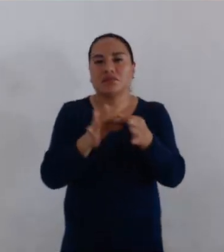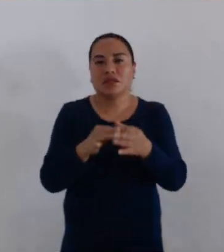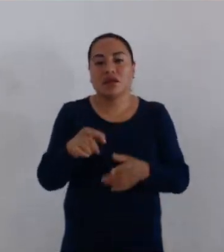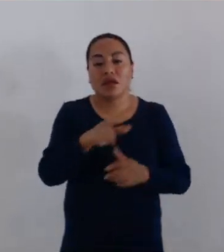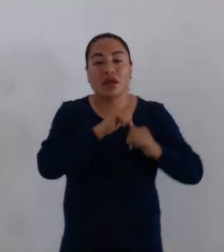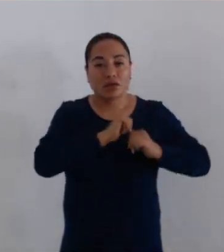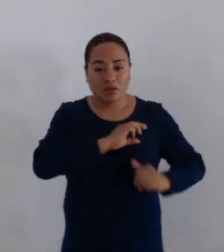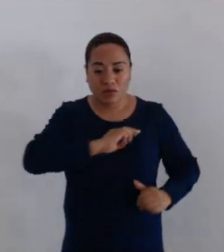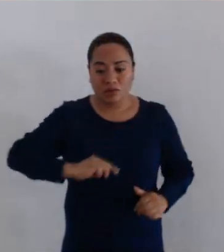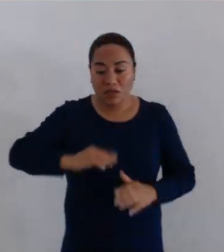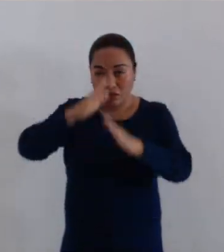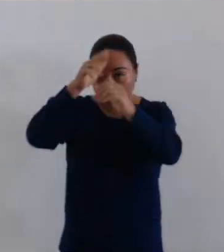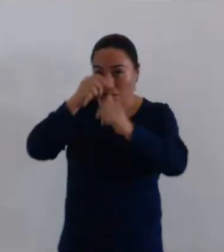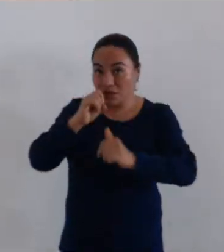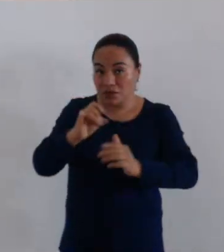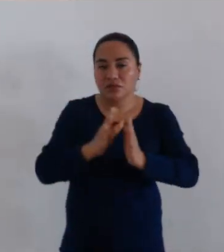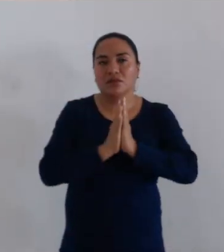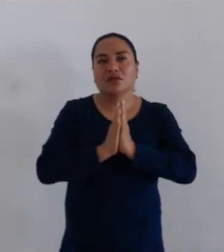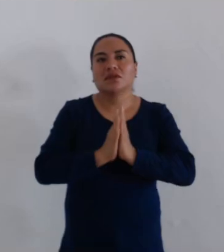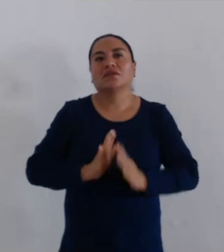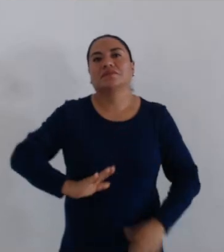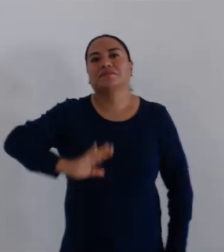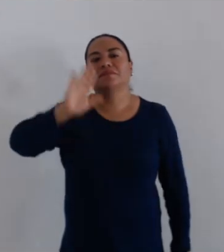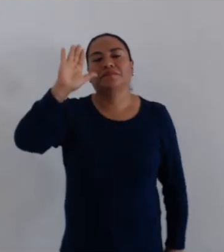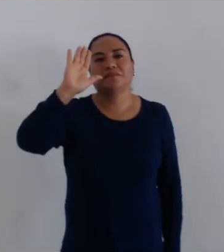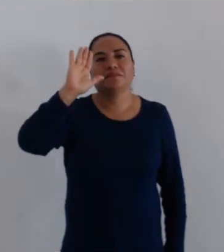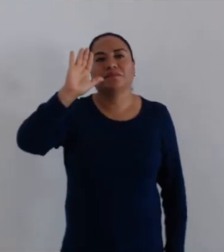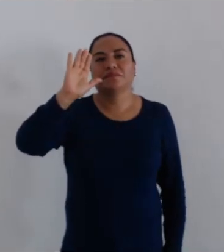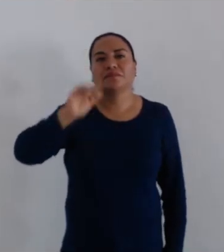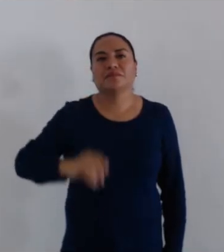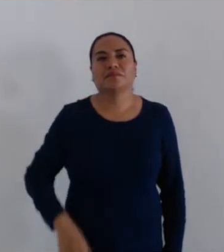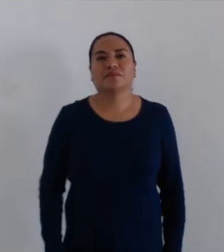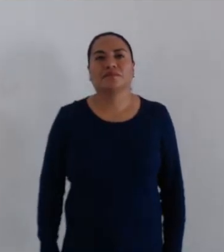Quienes estén a favor de la aprobación, sírvanse levantar la mano.